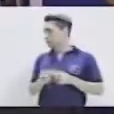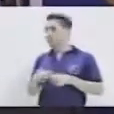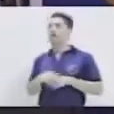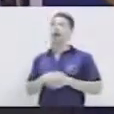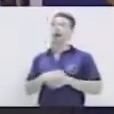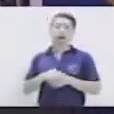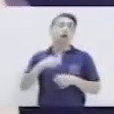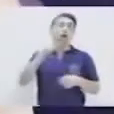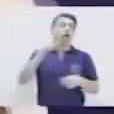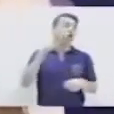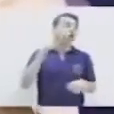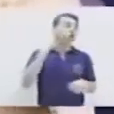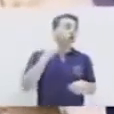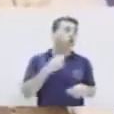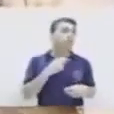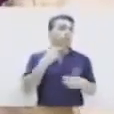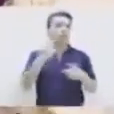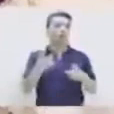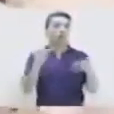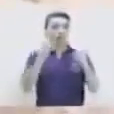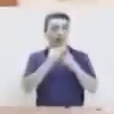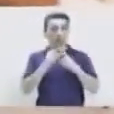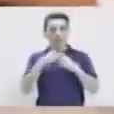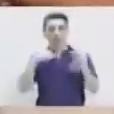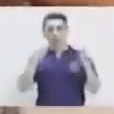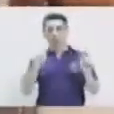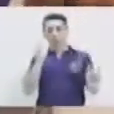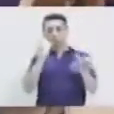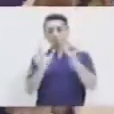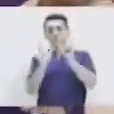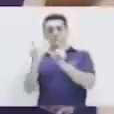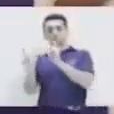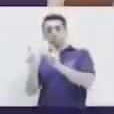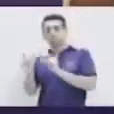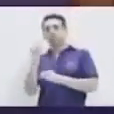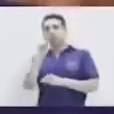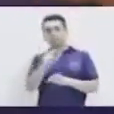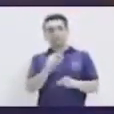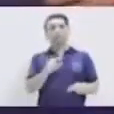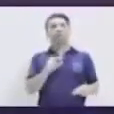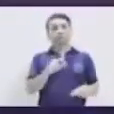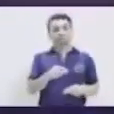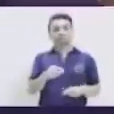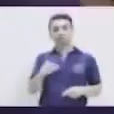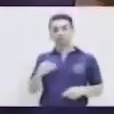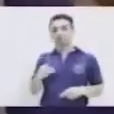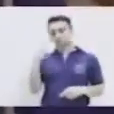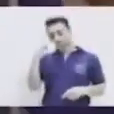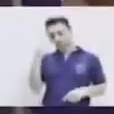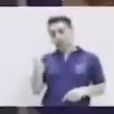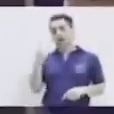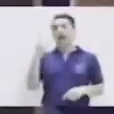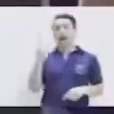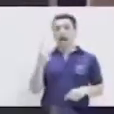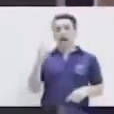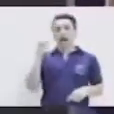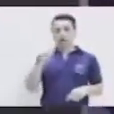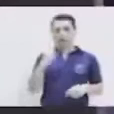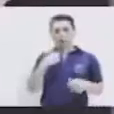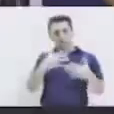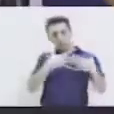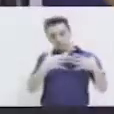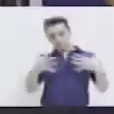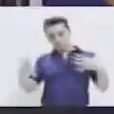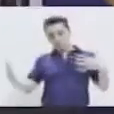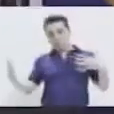hacer los sonidos. Podemos hacer la combinación de esas grafías. Y al escribirlas. Ya